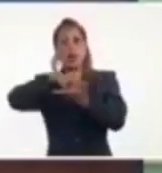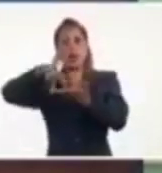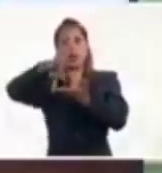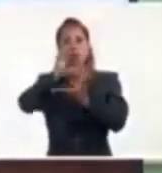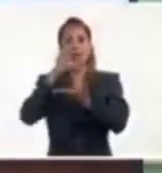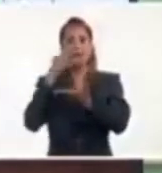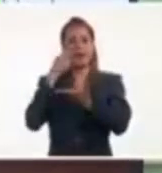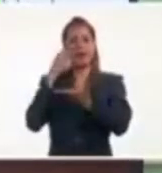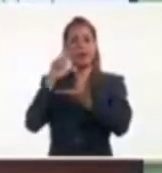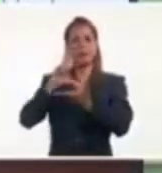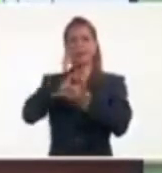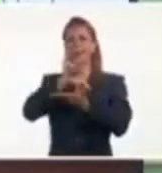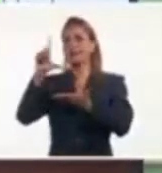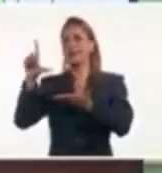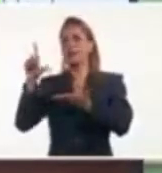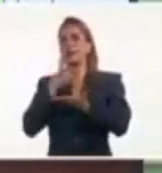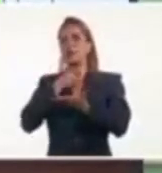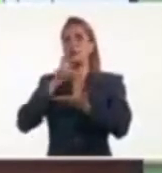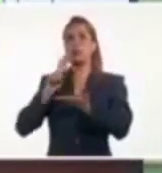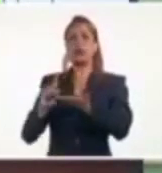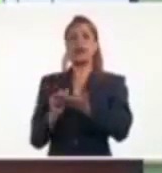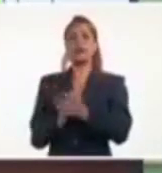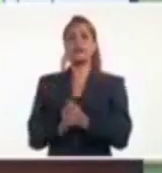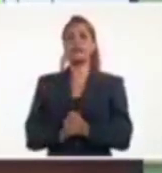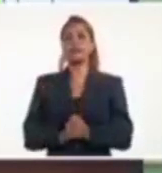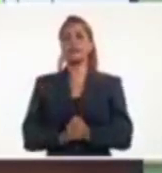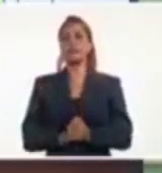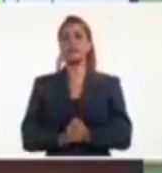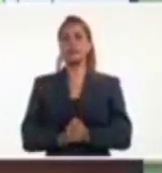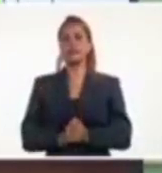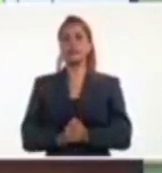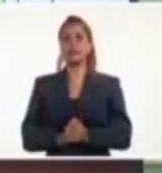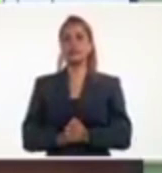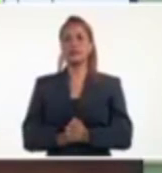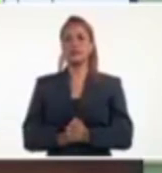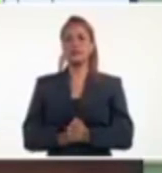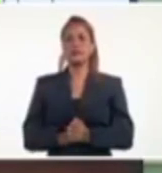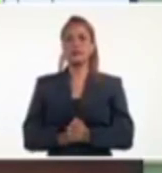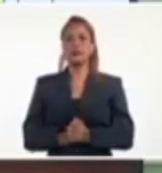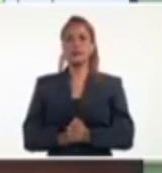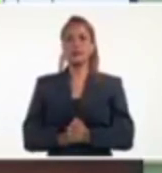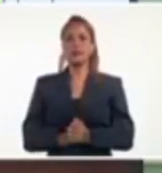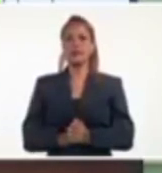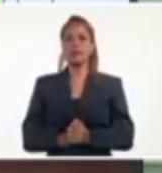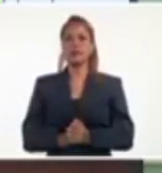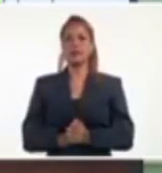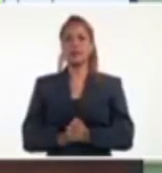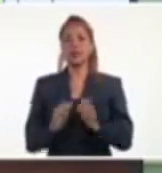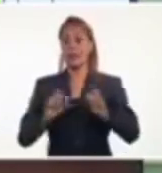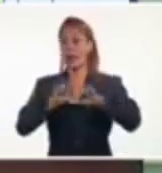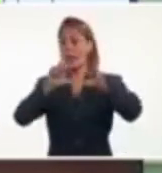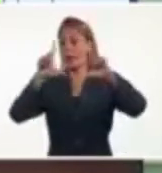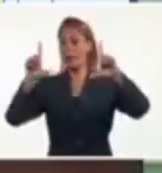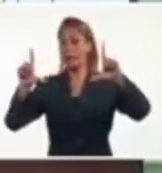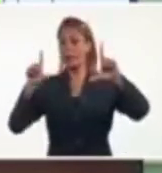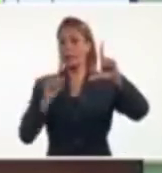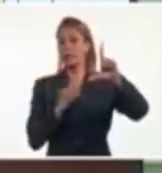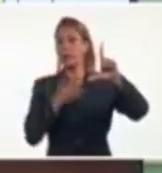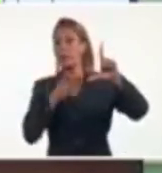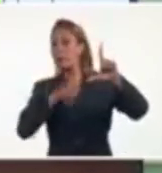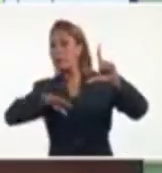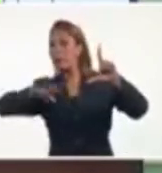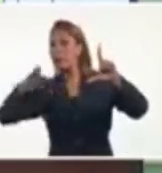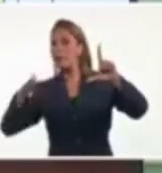ustedes aquí, por ejemplo, el mapa con el pronóstico de